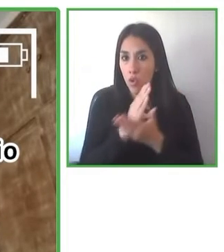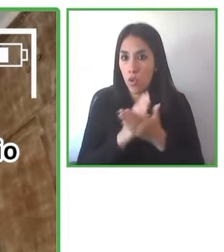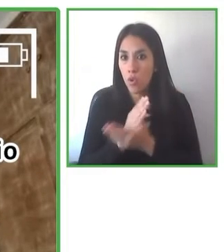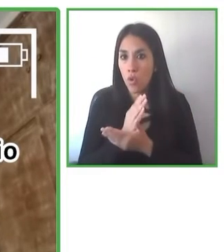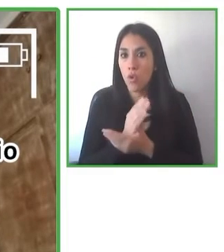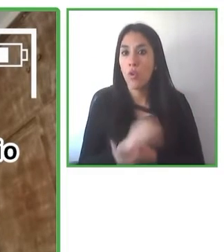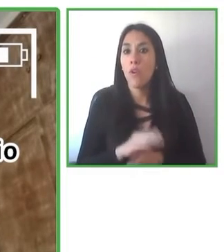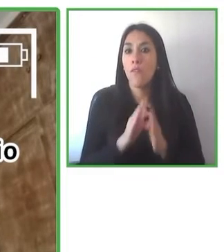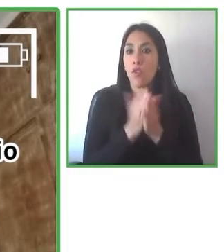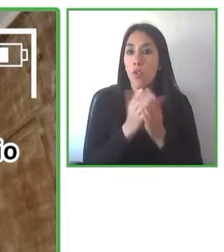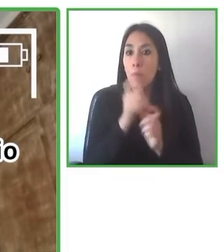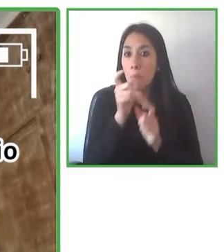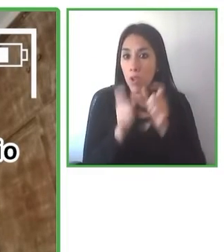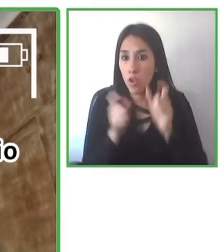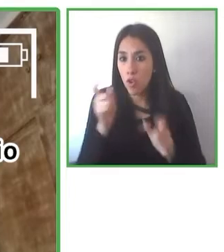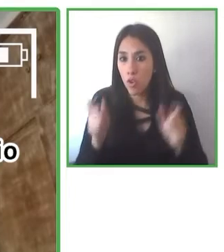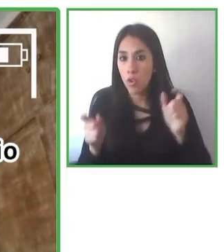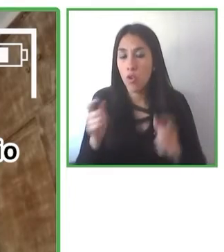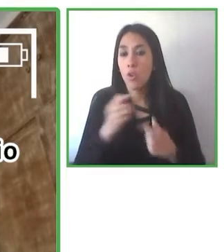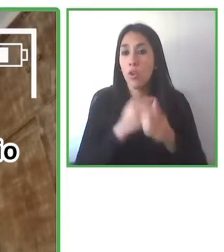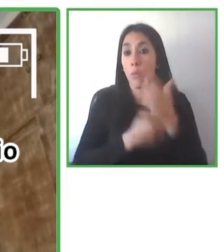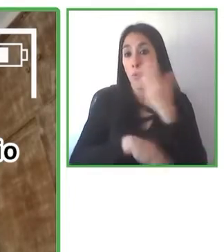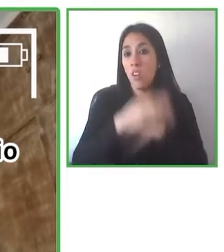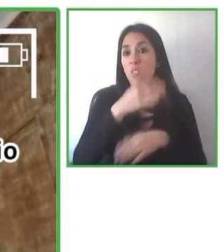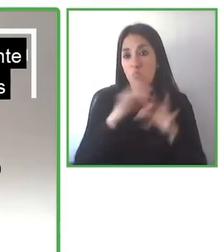personas con discapacidad entiendan.